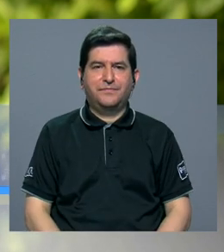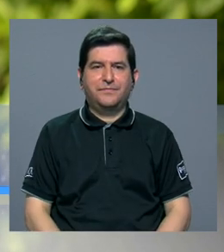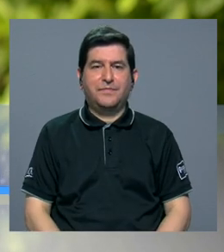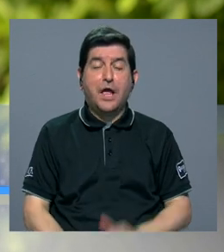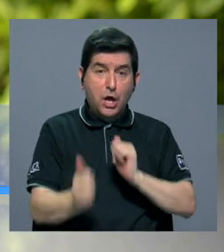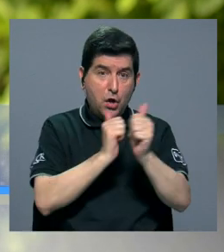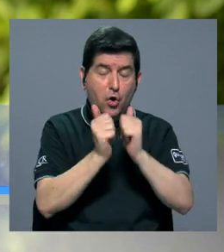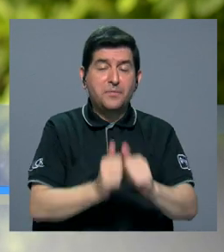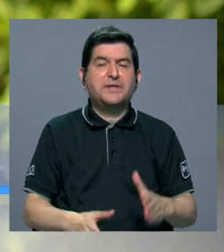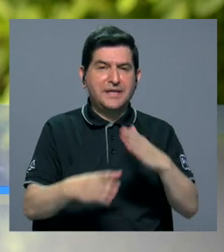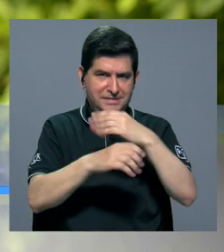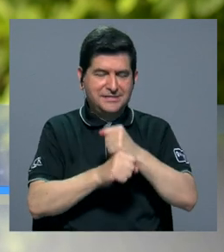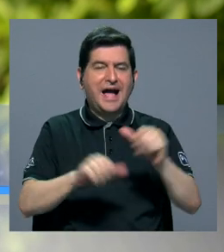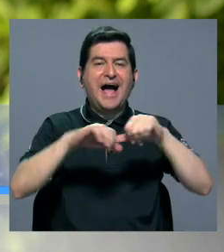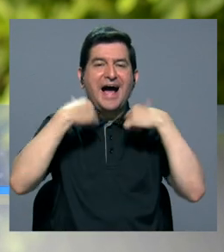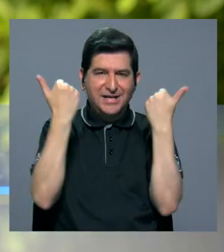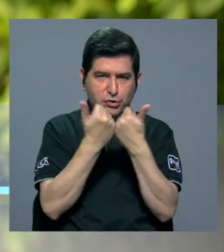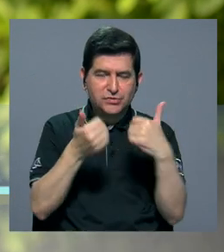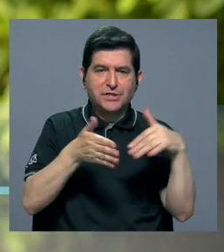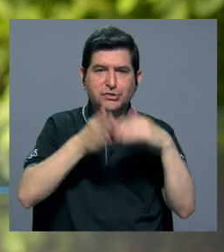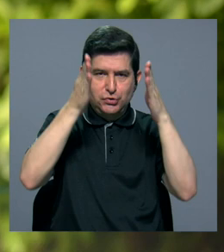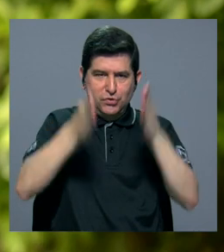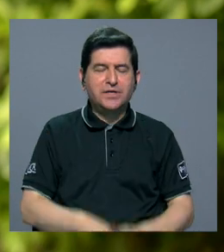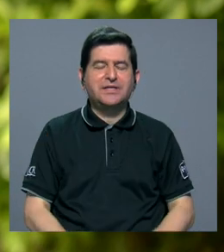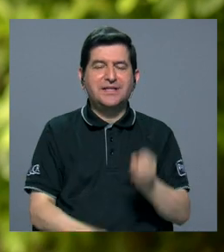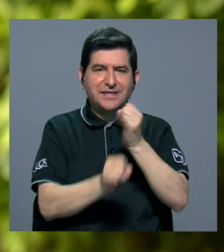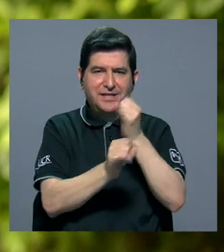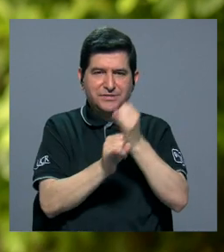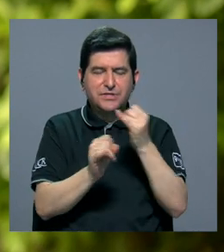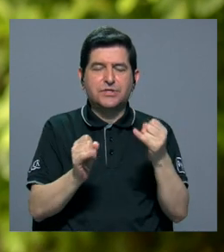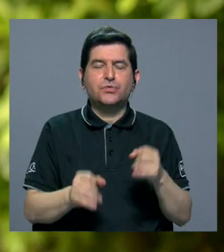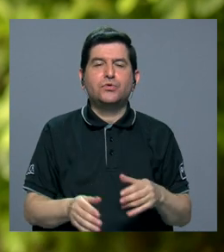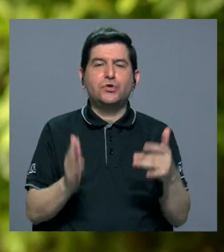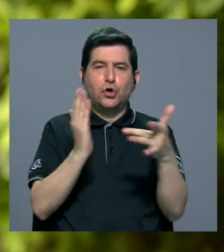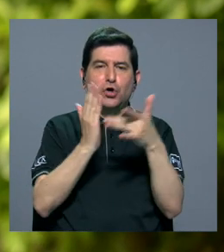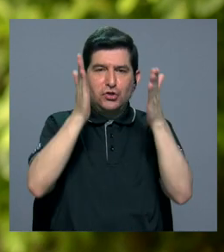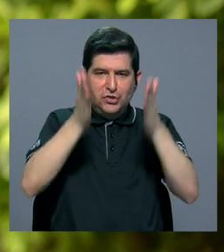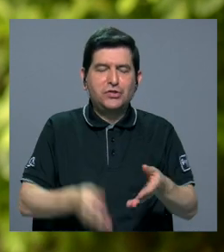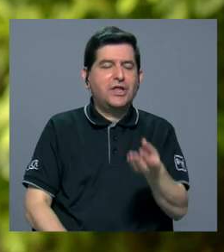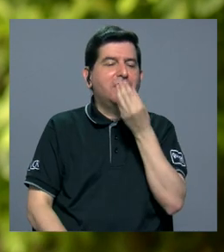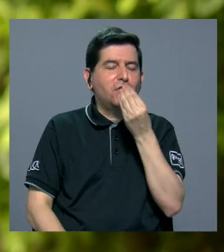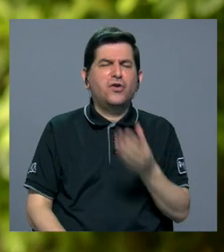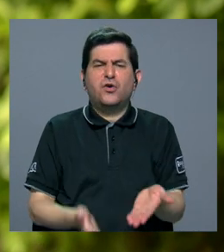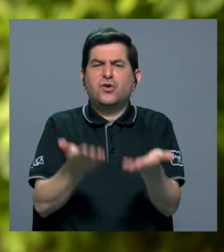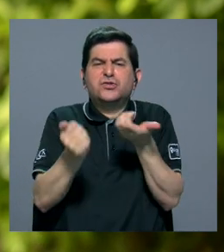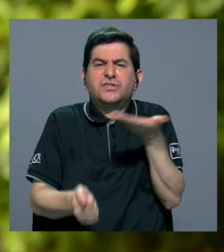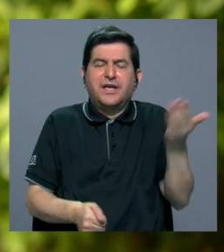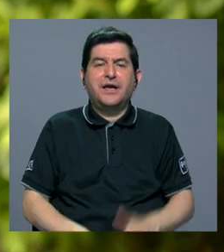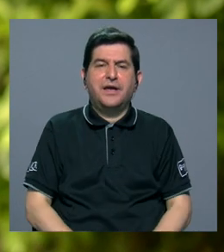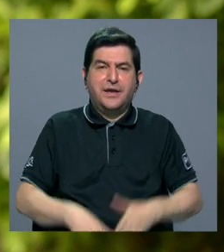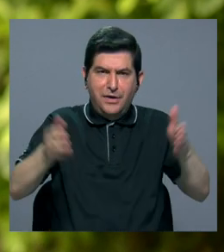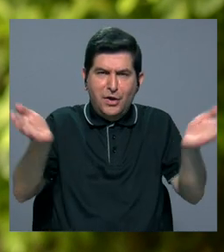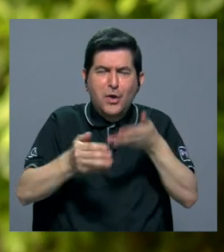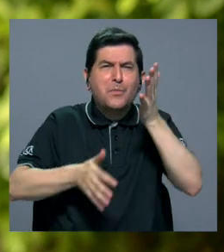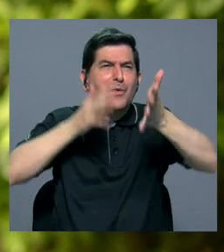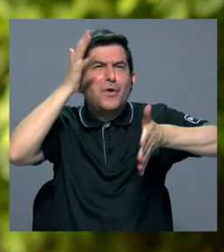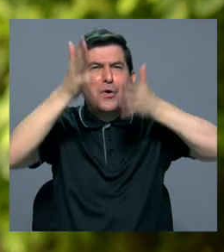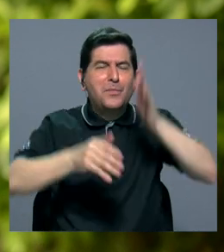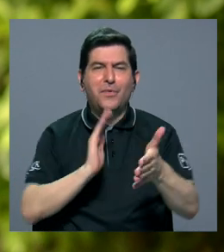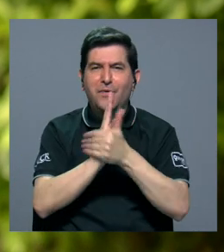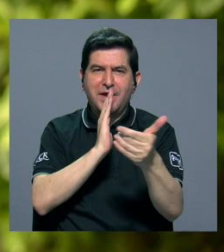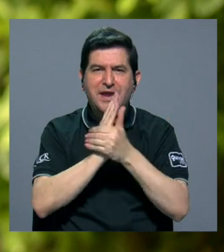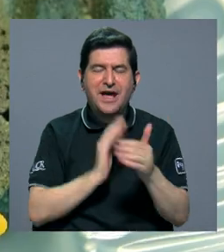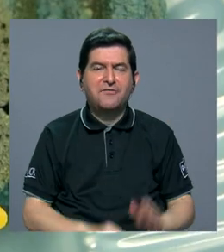una competencia organizada por la Asociación de Estudiantes del Instituto de Tecnólogos de Alimentos y lo que busca es promover la creatividad, el